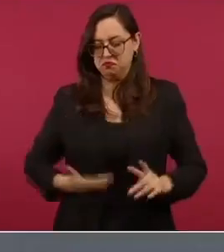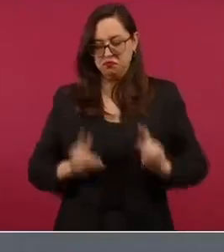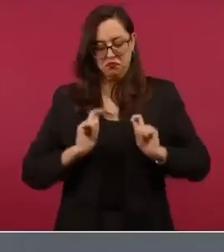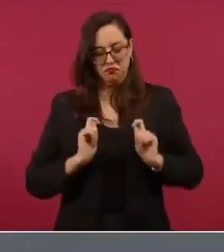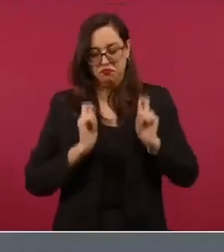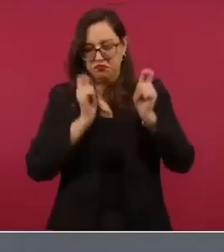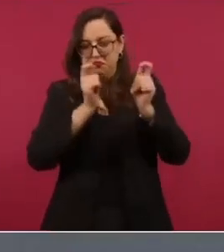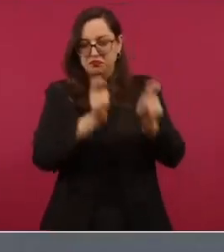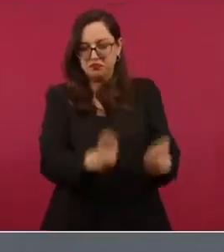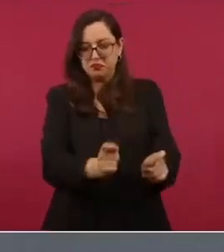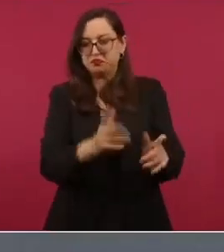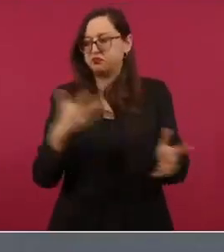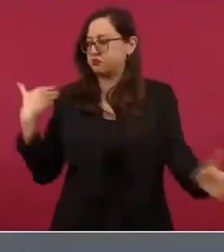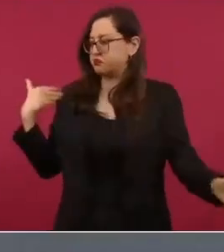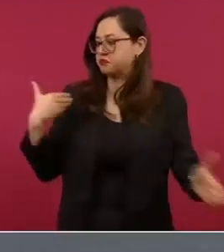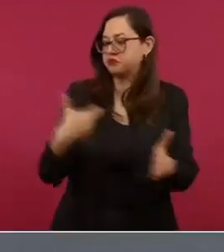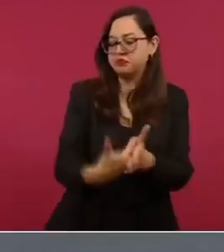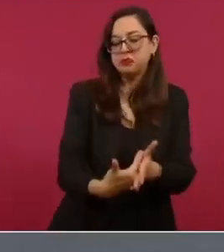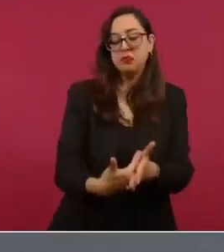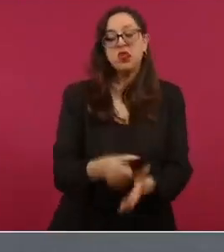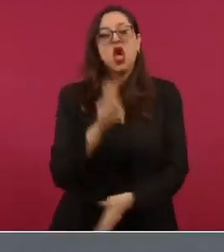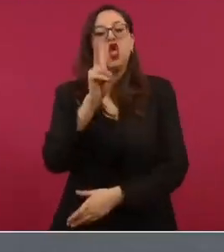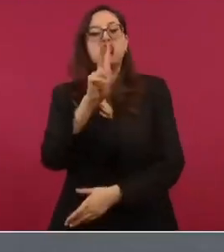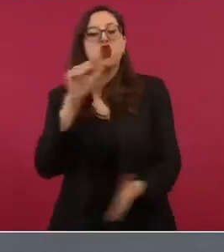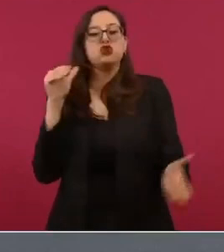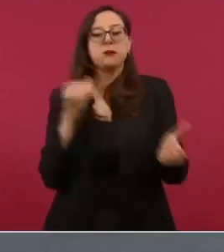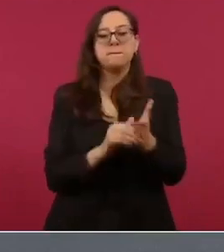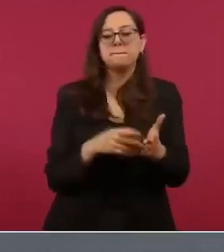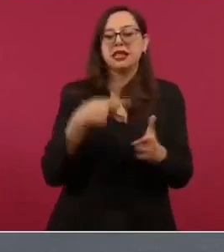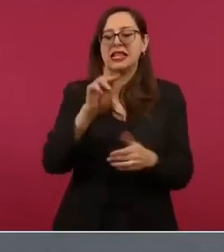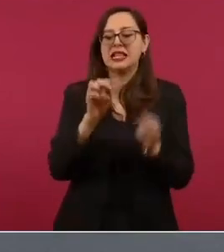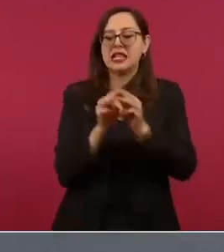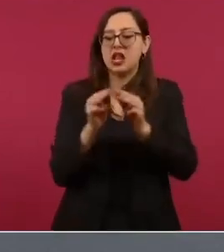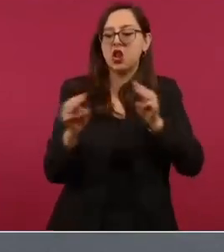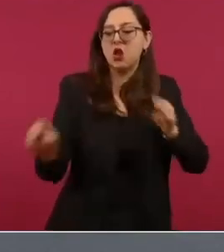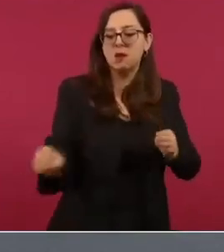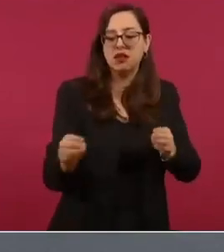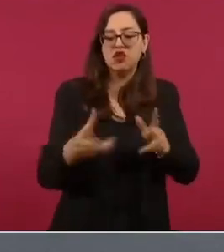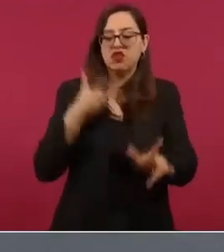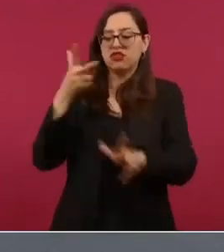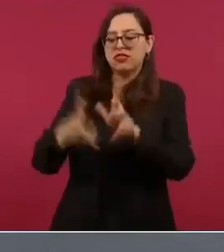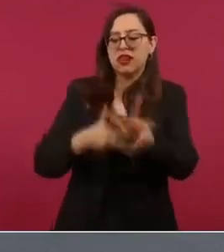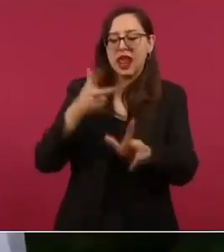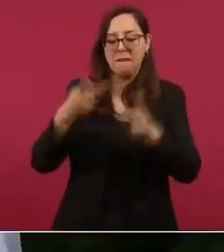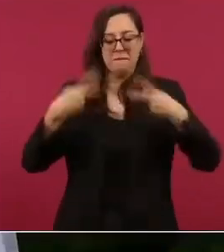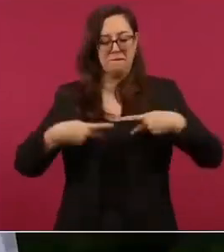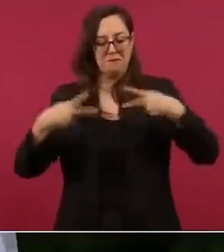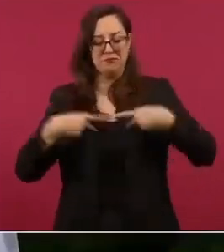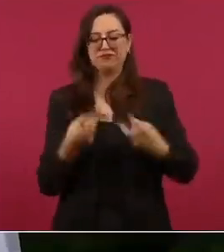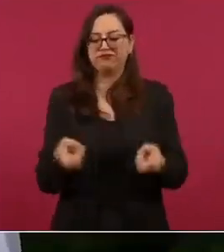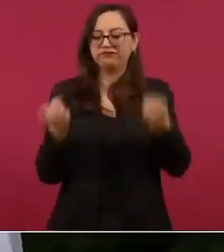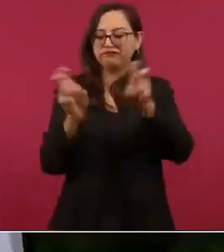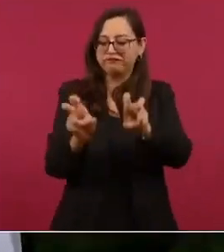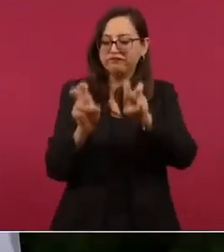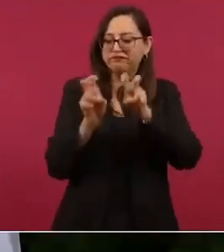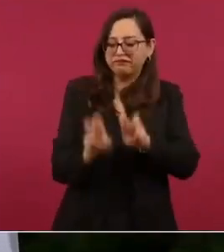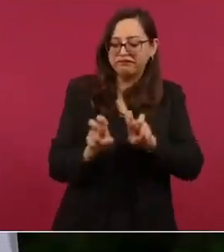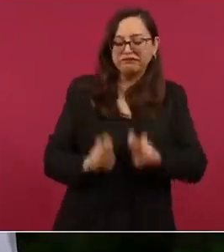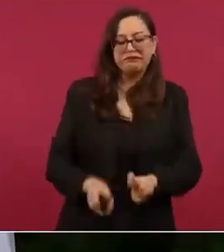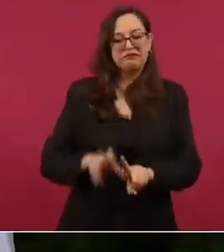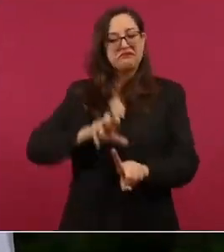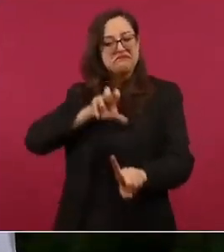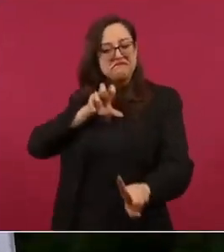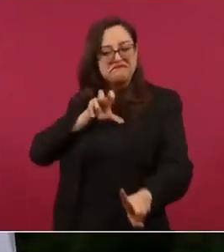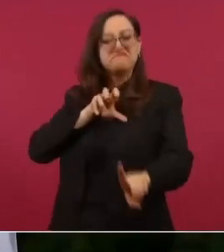dos mil kilómetros algo no alcanzado en varias décadas dos mil